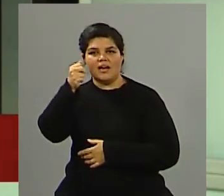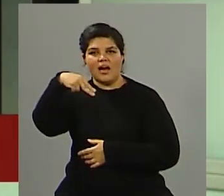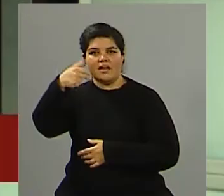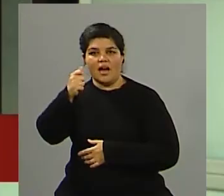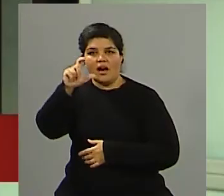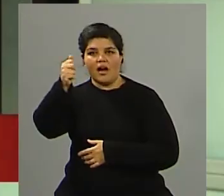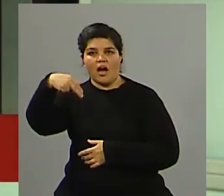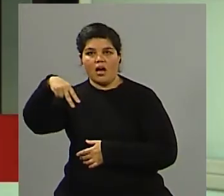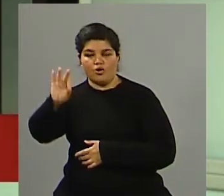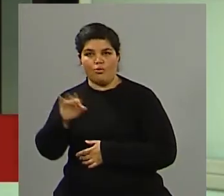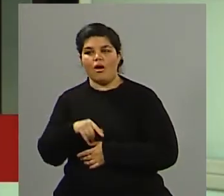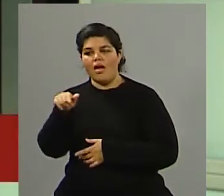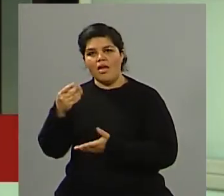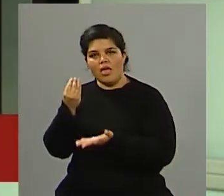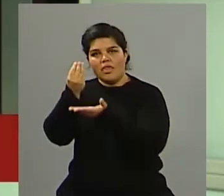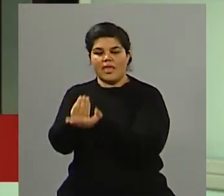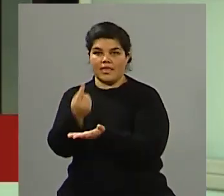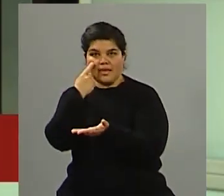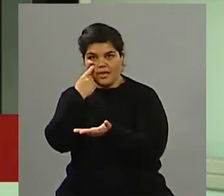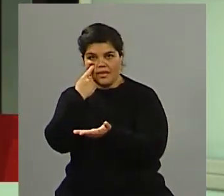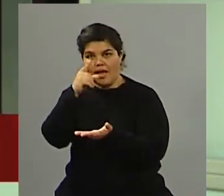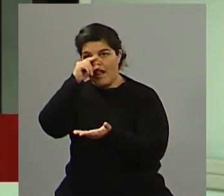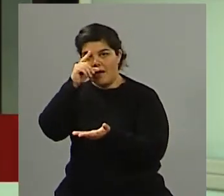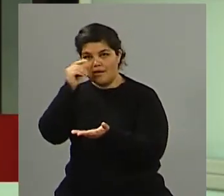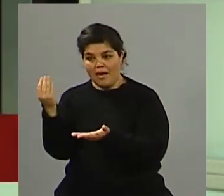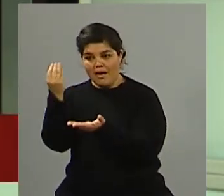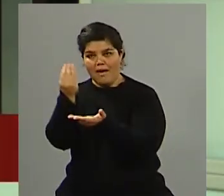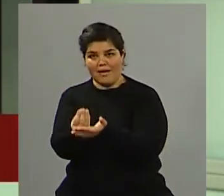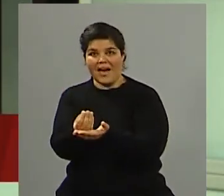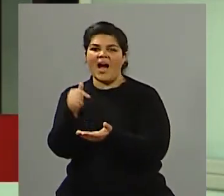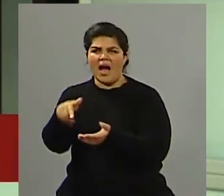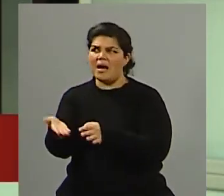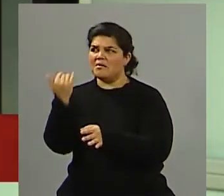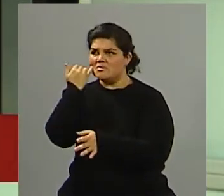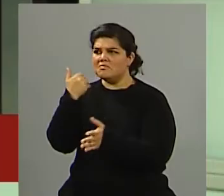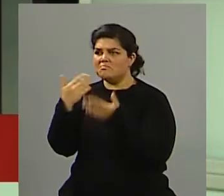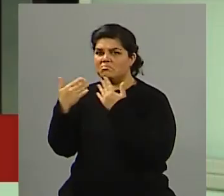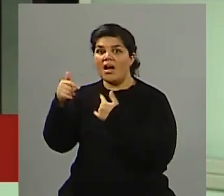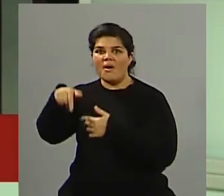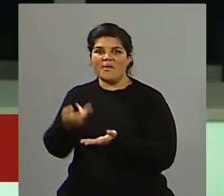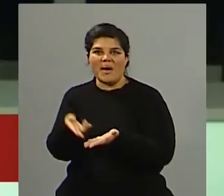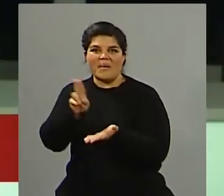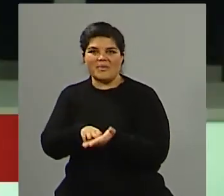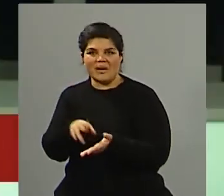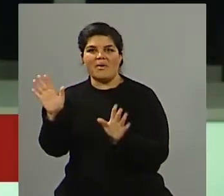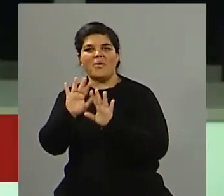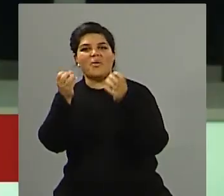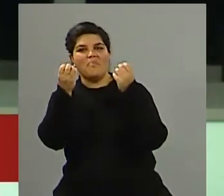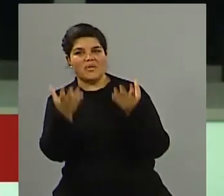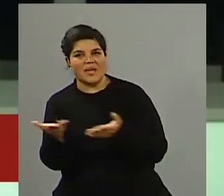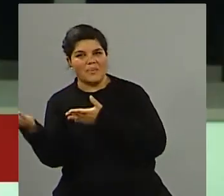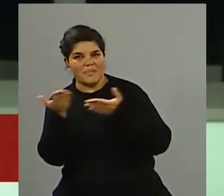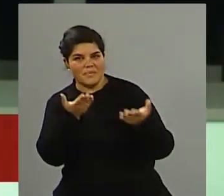intendenta del Departamento de la Sera. Sí, hemos hablado con ella aquí en el estudio y, bueno, tenemos la posibilidad de volver a hacerlo. Adriana, ¿cómo estás? Bienvenida.